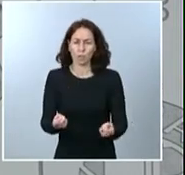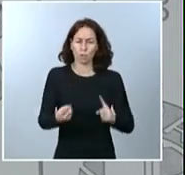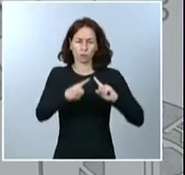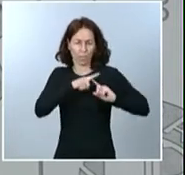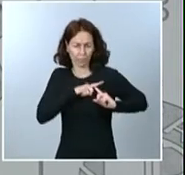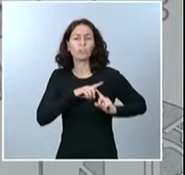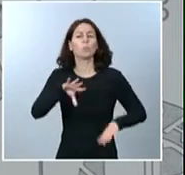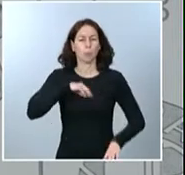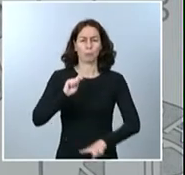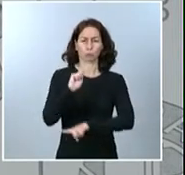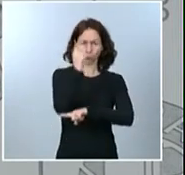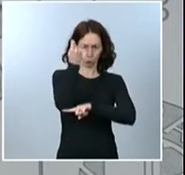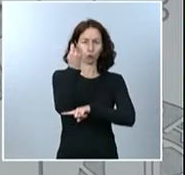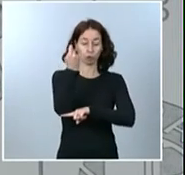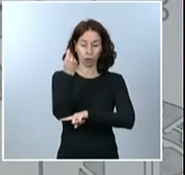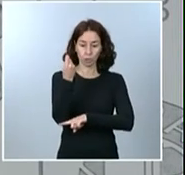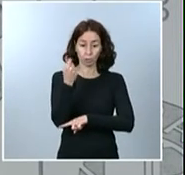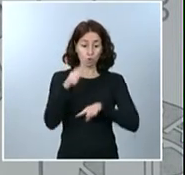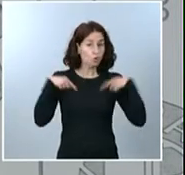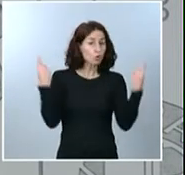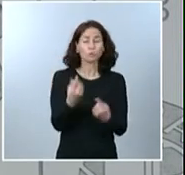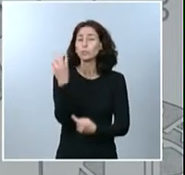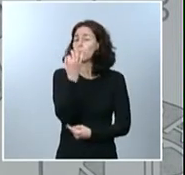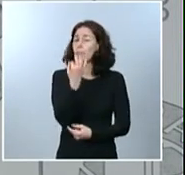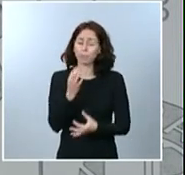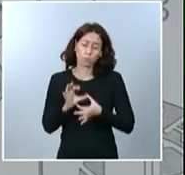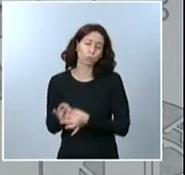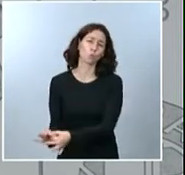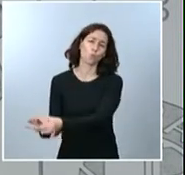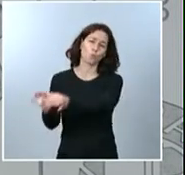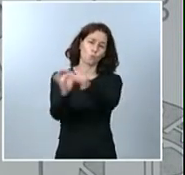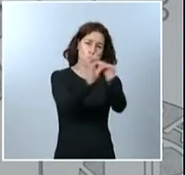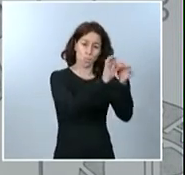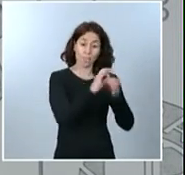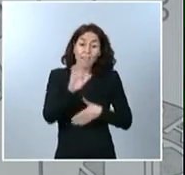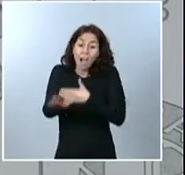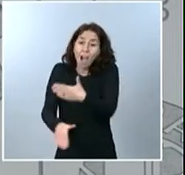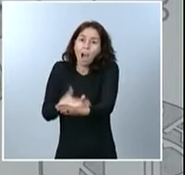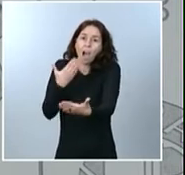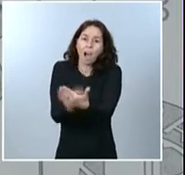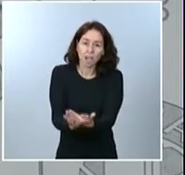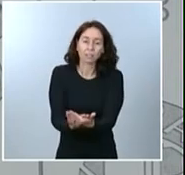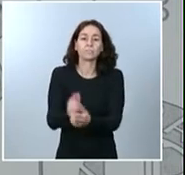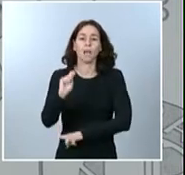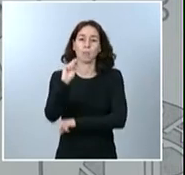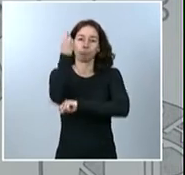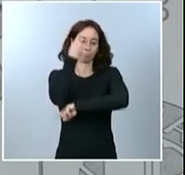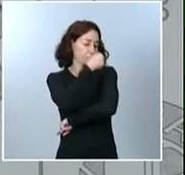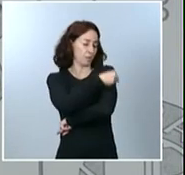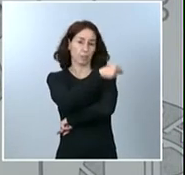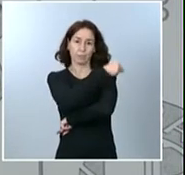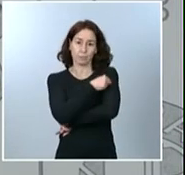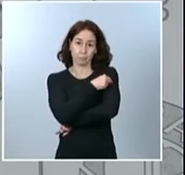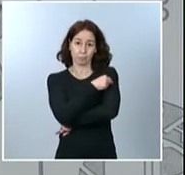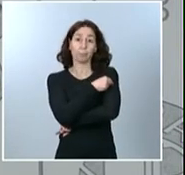levantar un muro de unidad que frene al virus mientras disponemos de la vacuna que lo destierre para siempre de nuestras vidas y ponga fin a esta